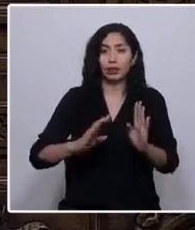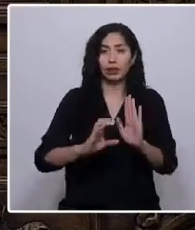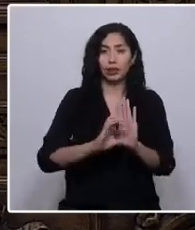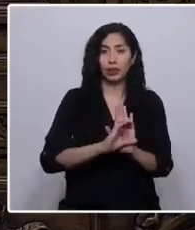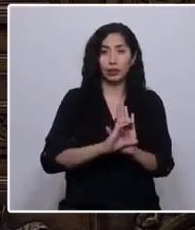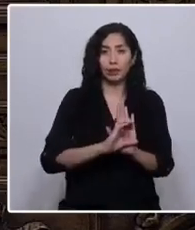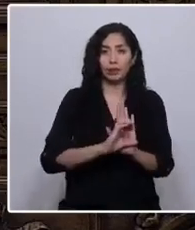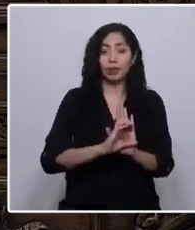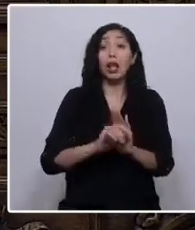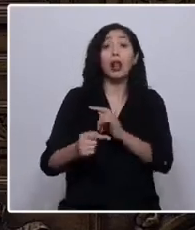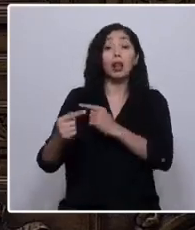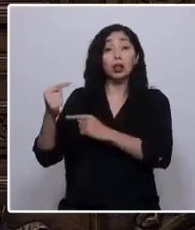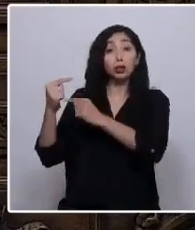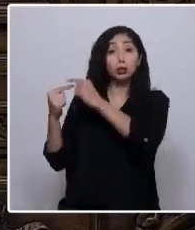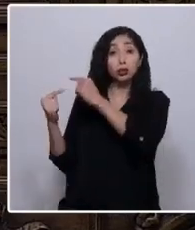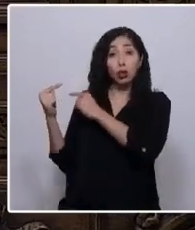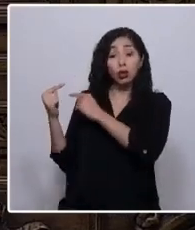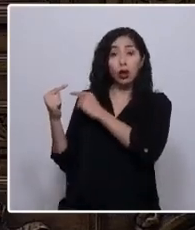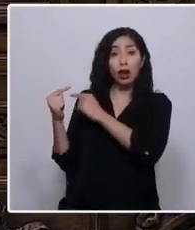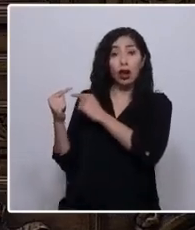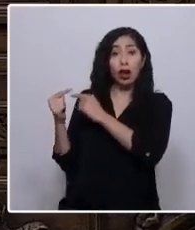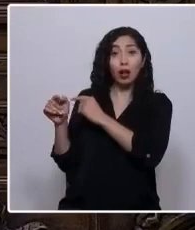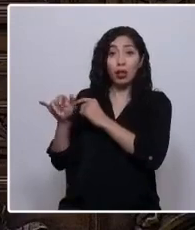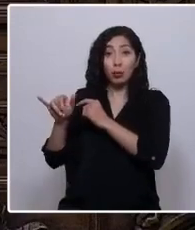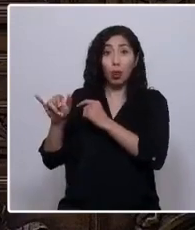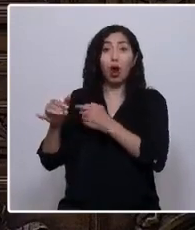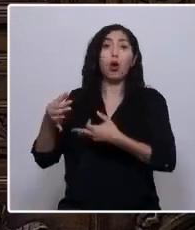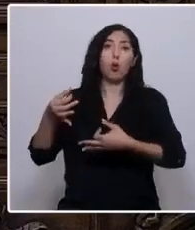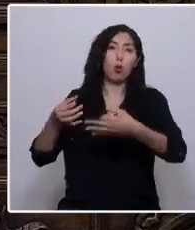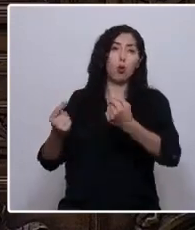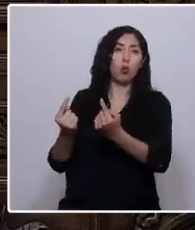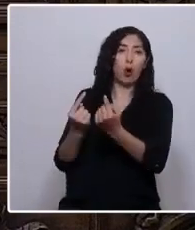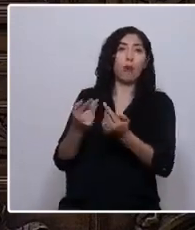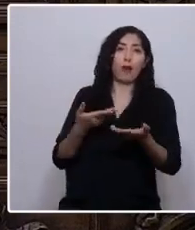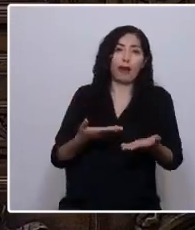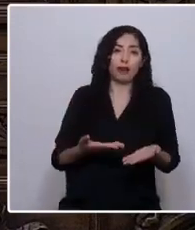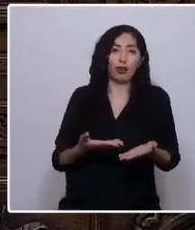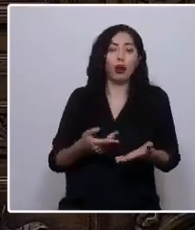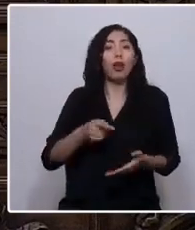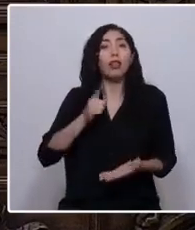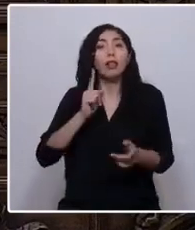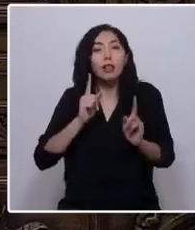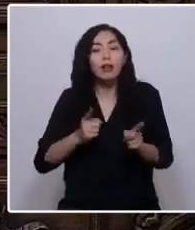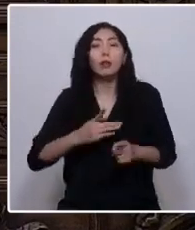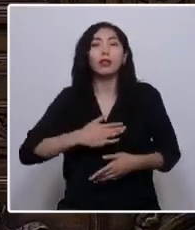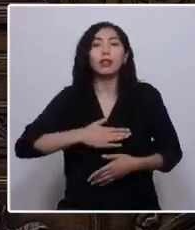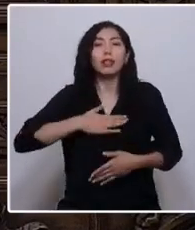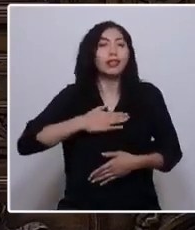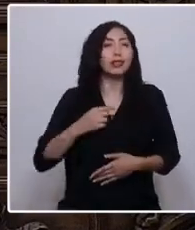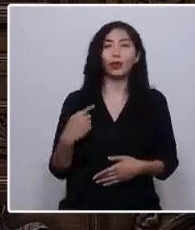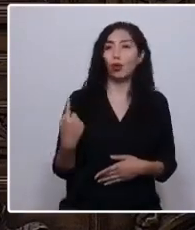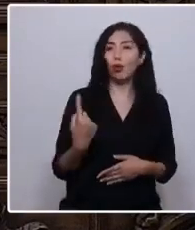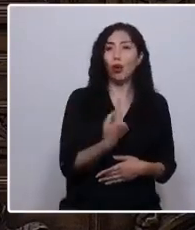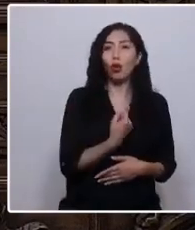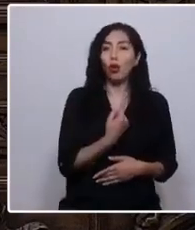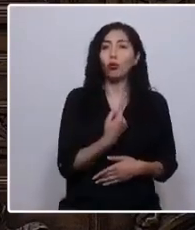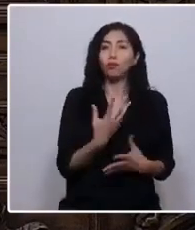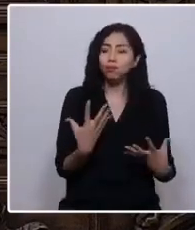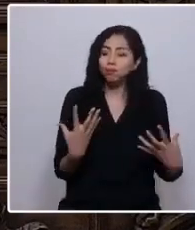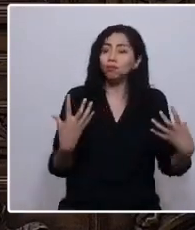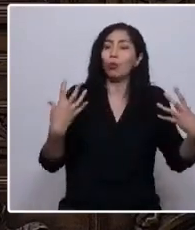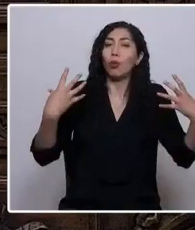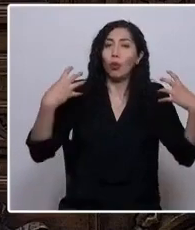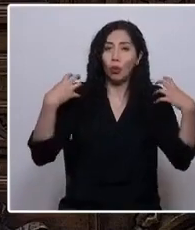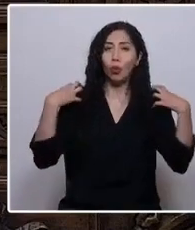La historia nos va a juzgar por eso. Y debemos sentir, todos y cada uno de nosotros, el peso en nuestros